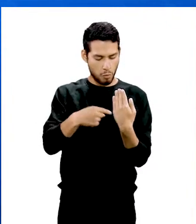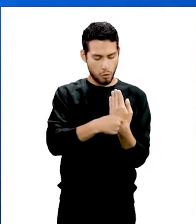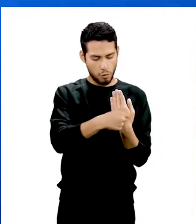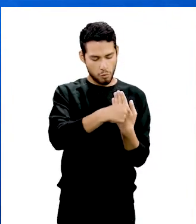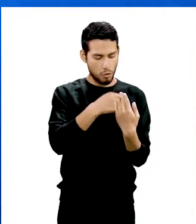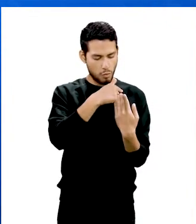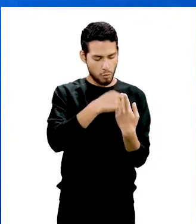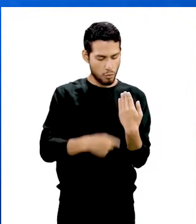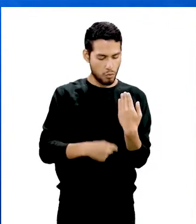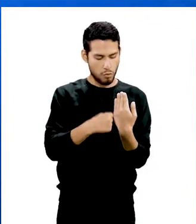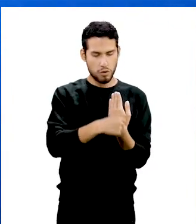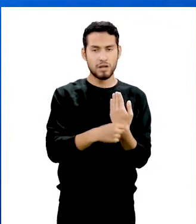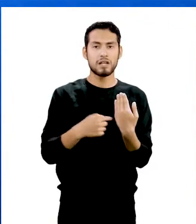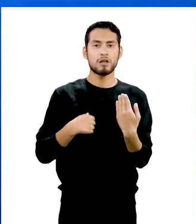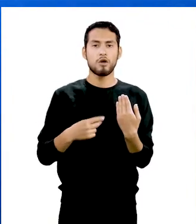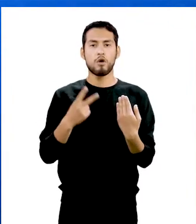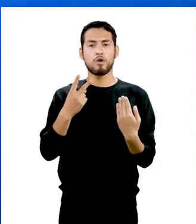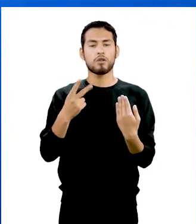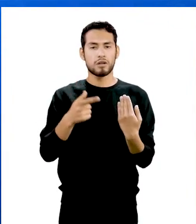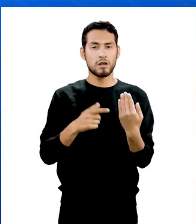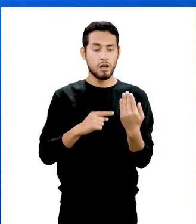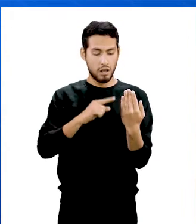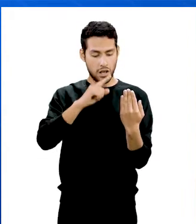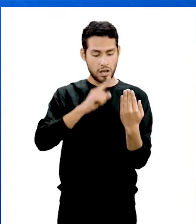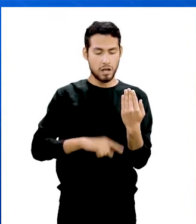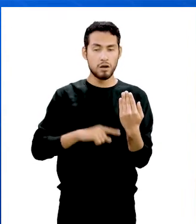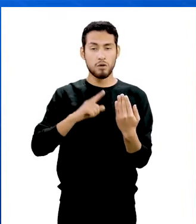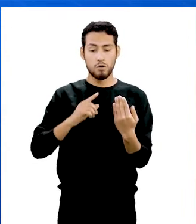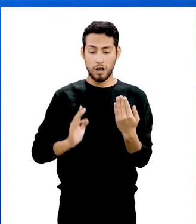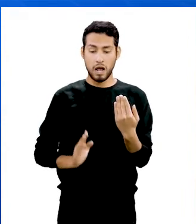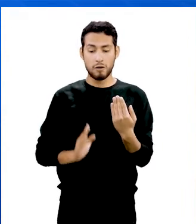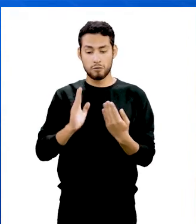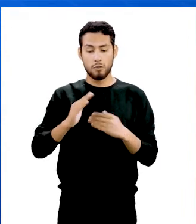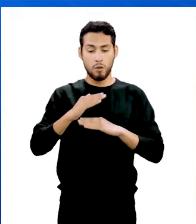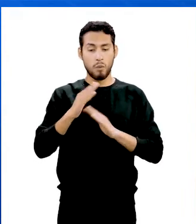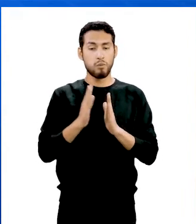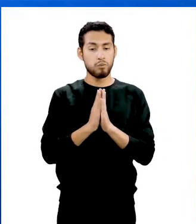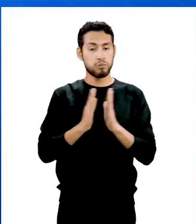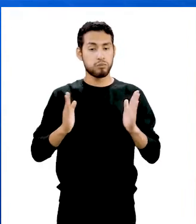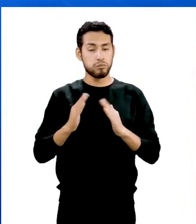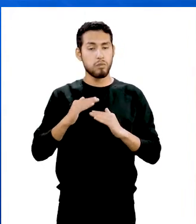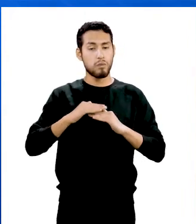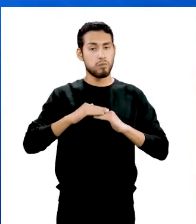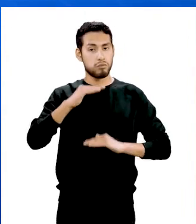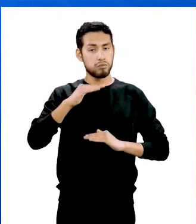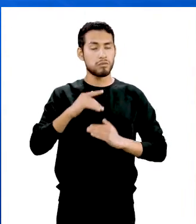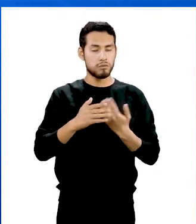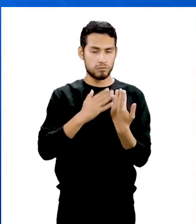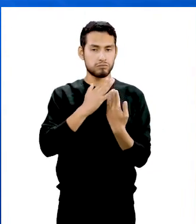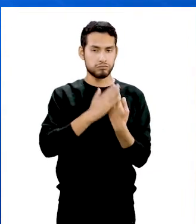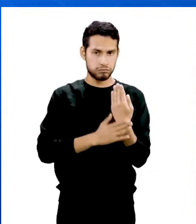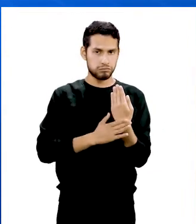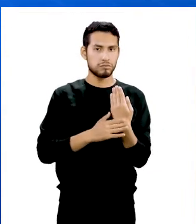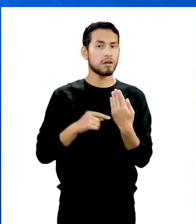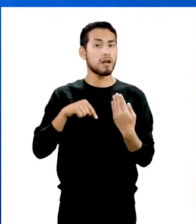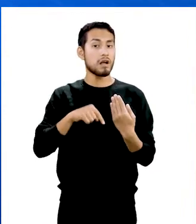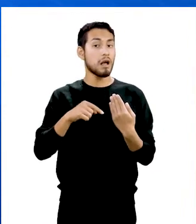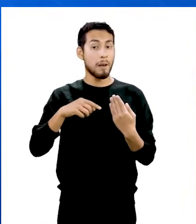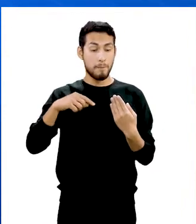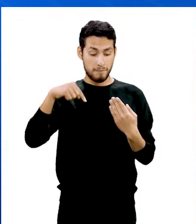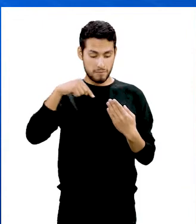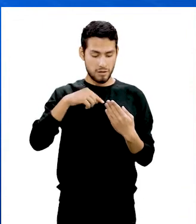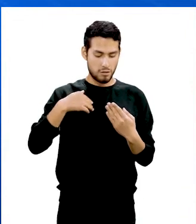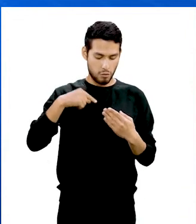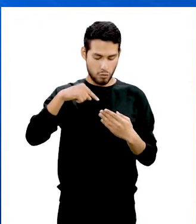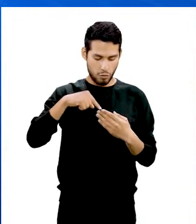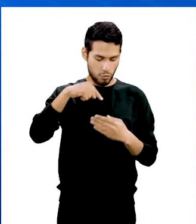Tiene dos dimensiones, longitud y anchura. Se forma por tres puntos que no están en la